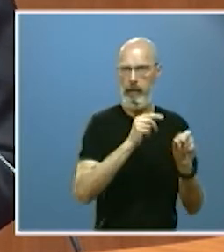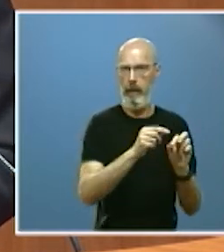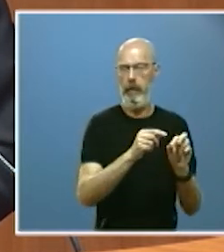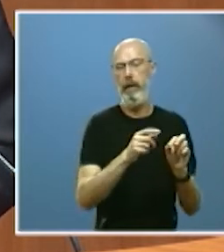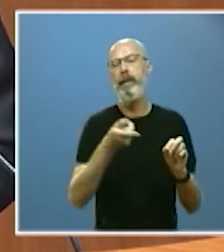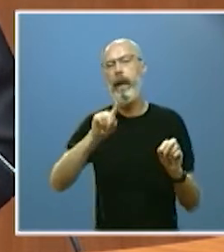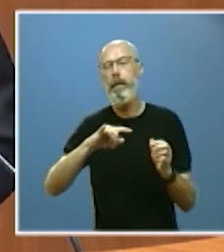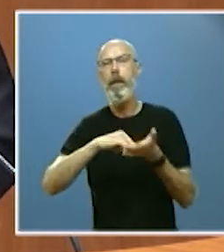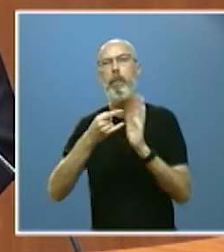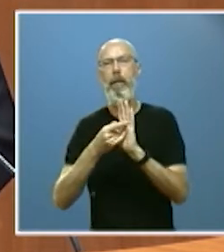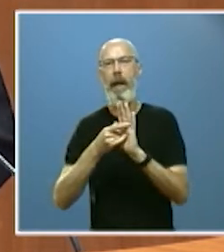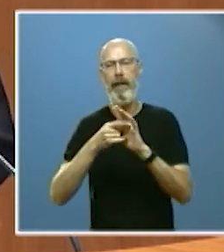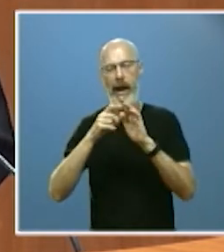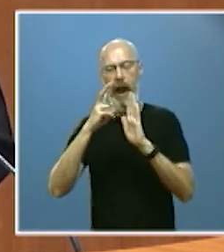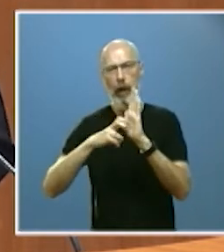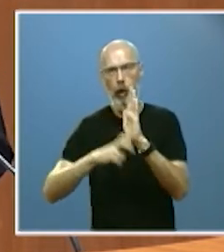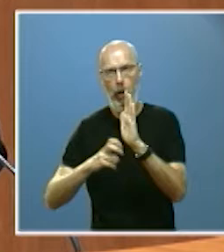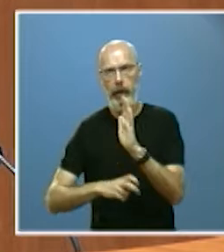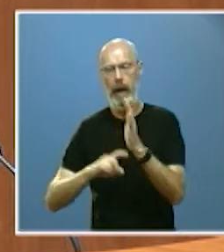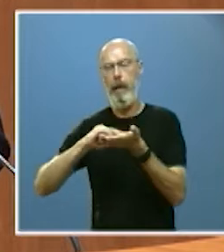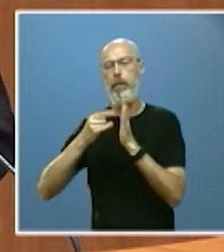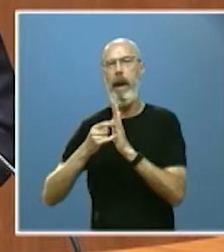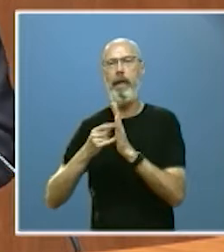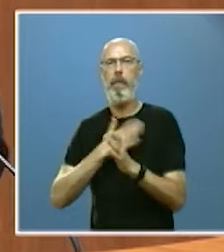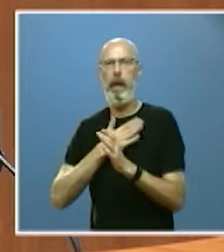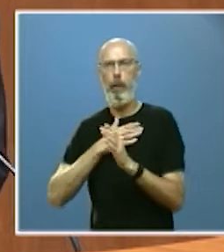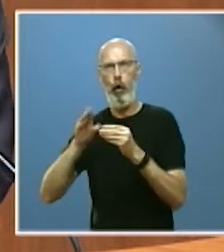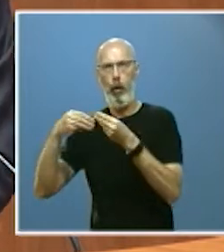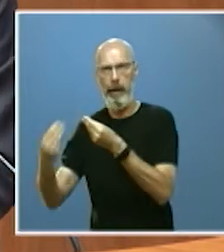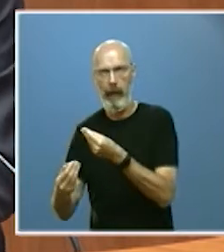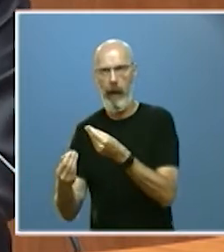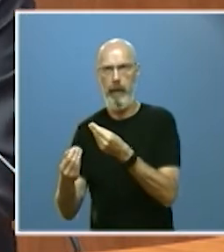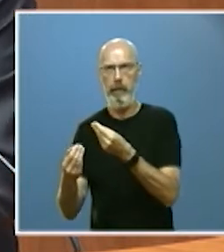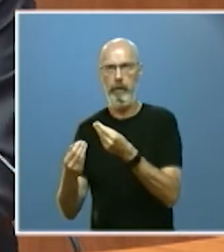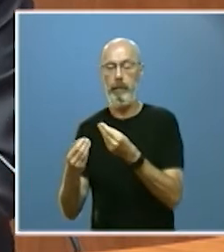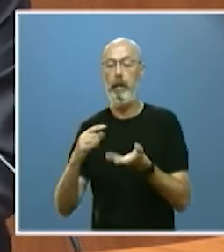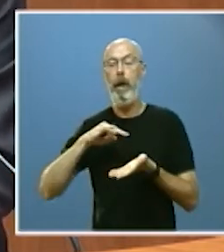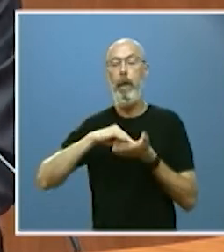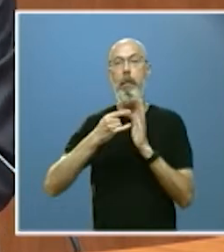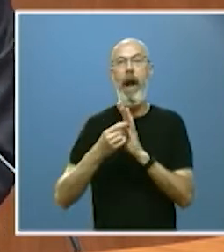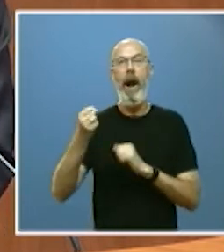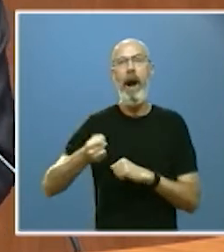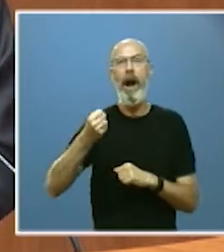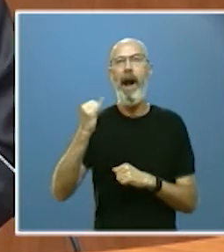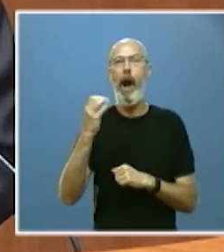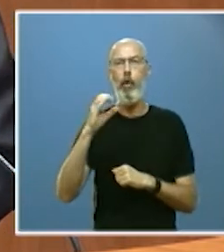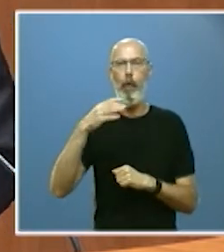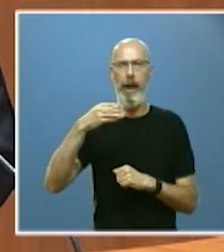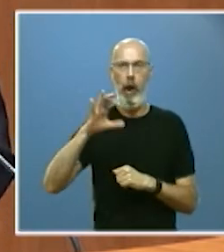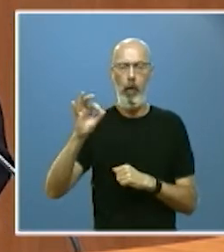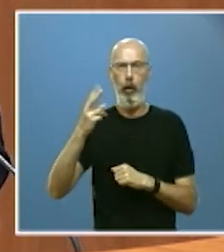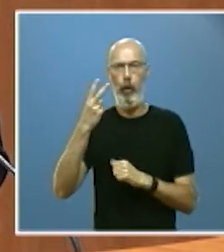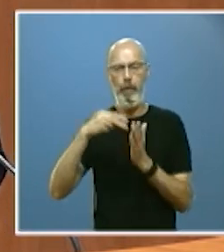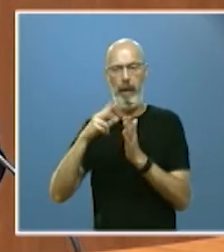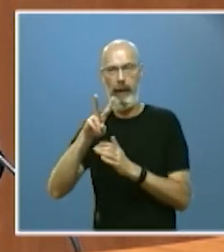arqueología y un nuevo plan de patrimonio documental Desarrollaremos el plan Jacobeo 2021 con cerca de 12